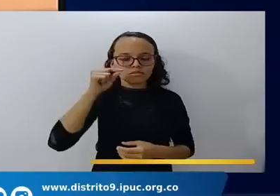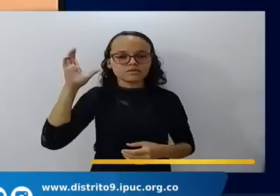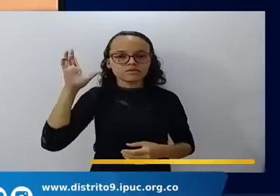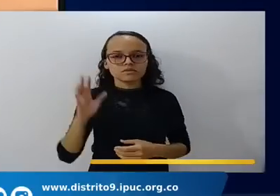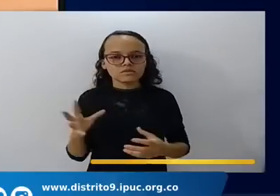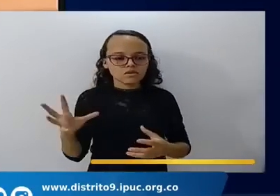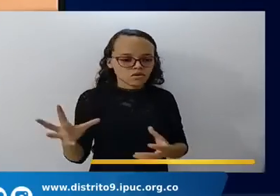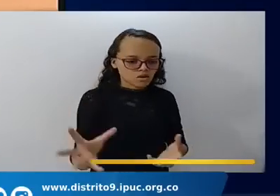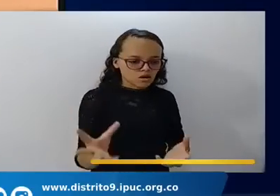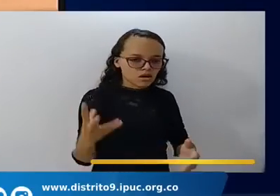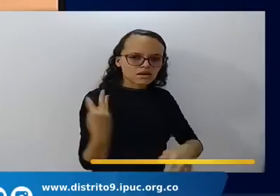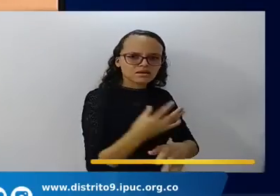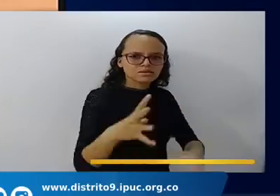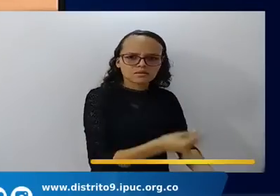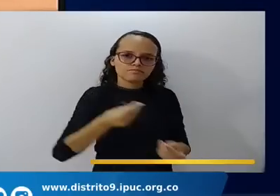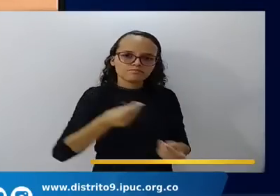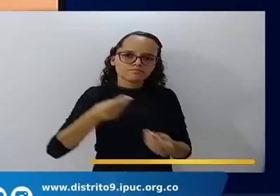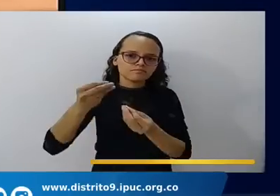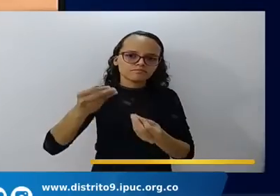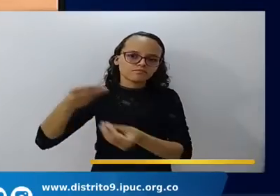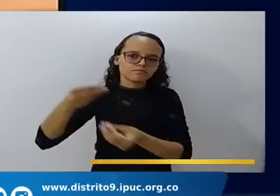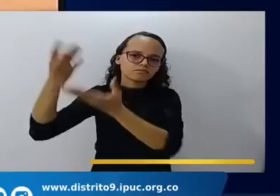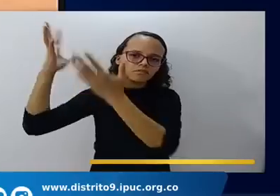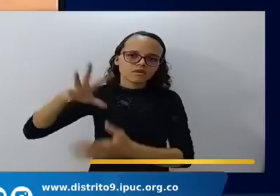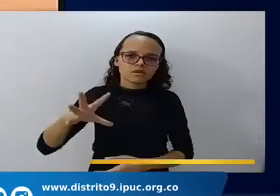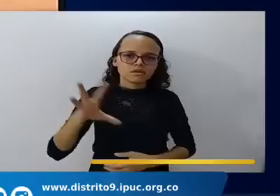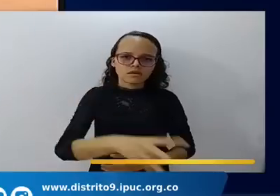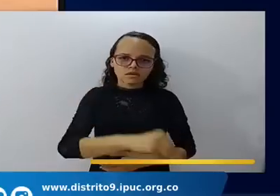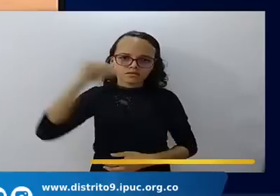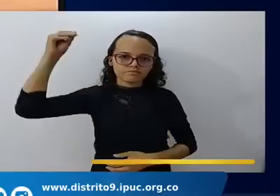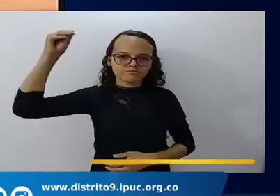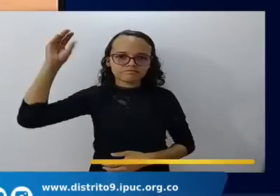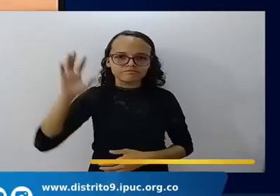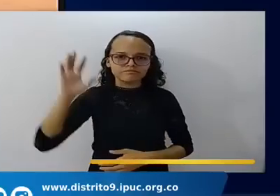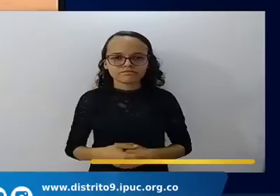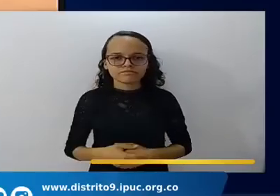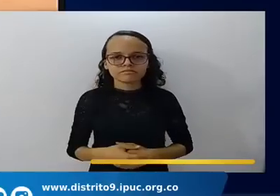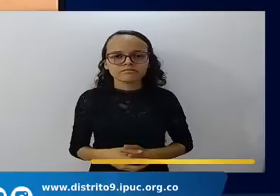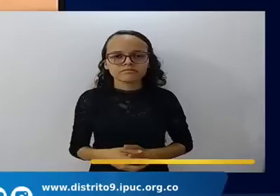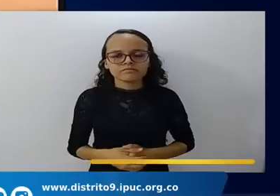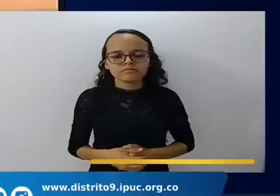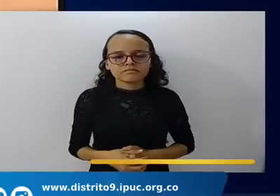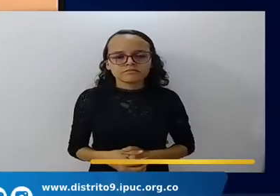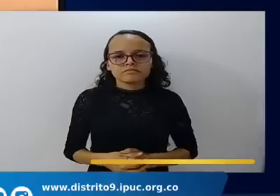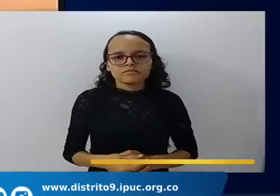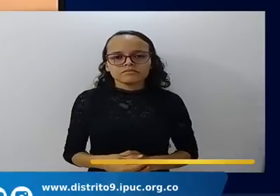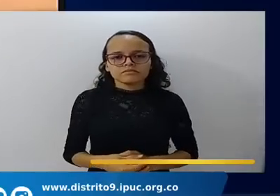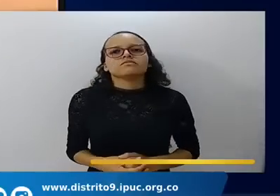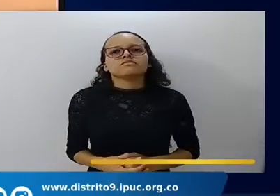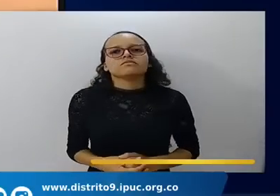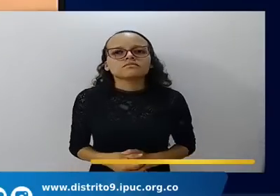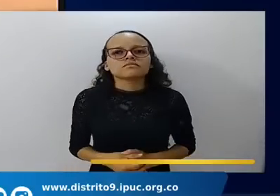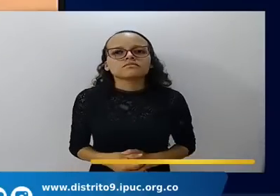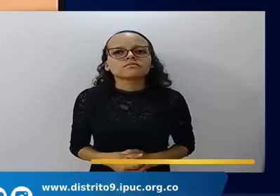ahora, escuchen, ahora hay un aparato allá en Marte. ¿Sí o no?